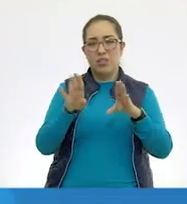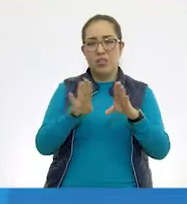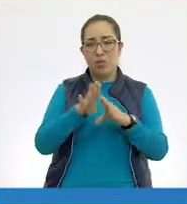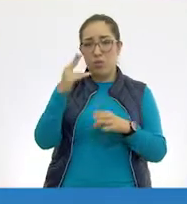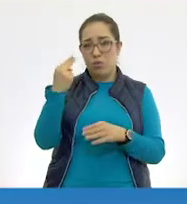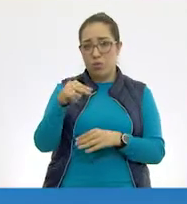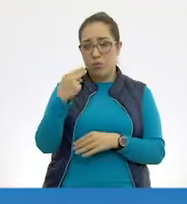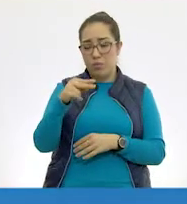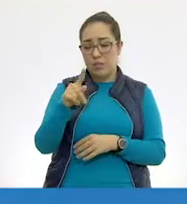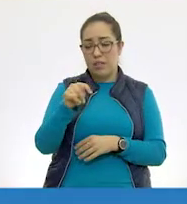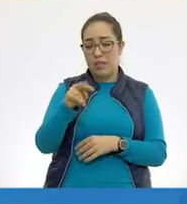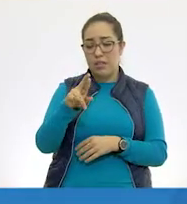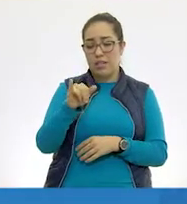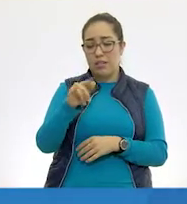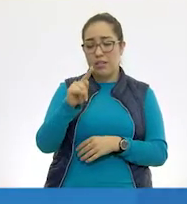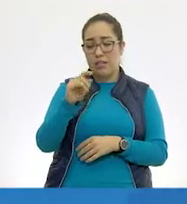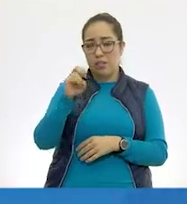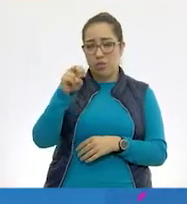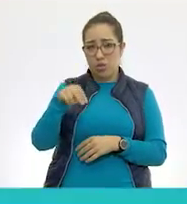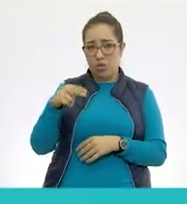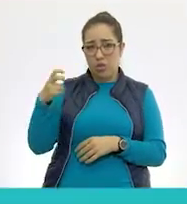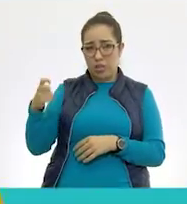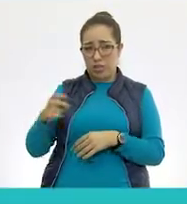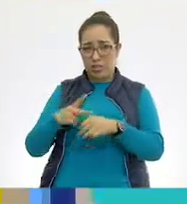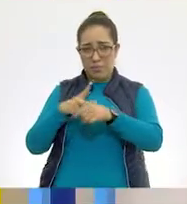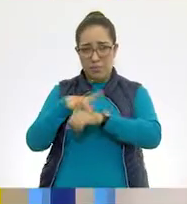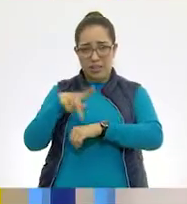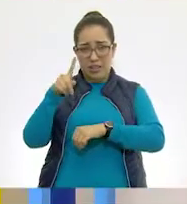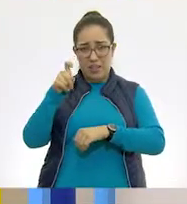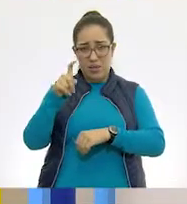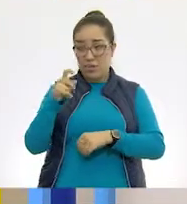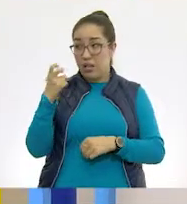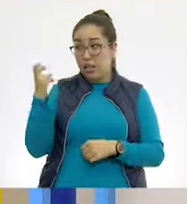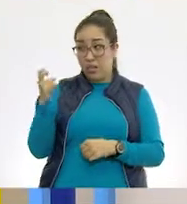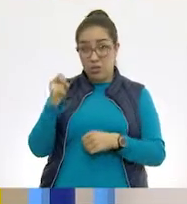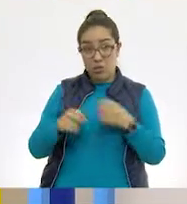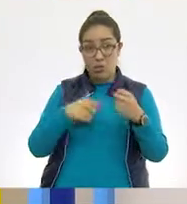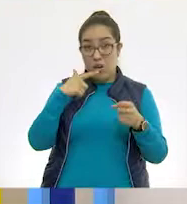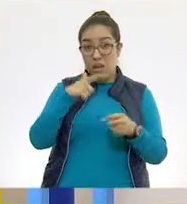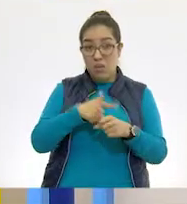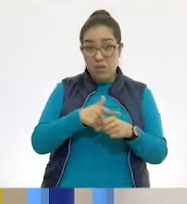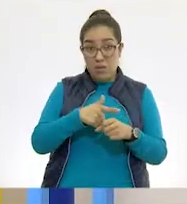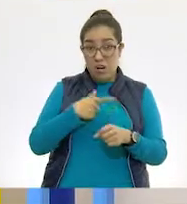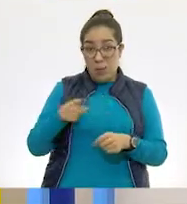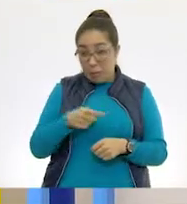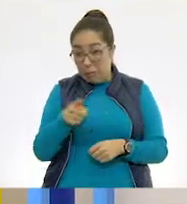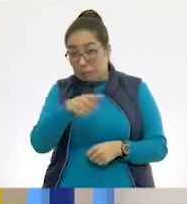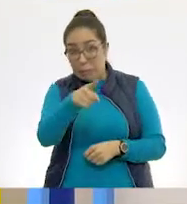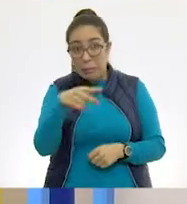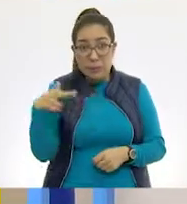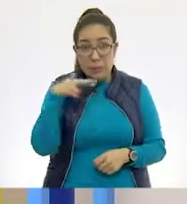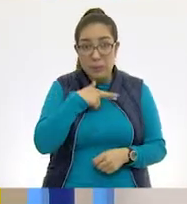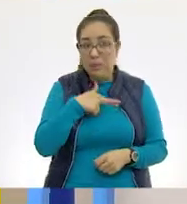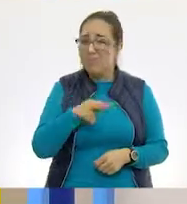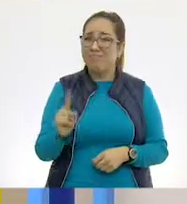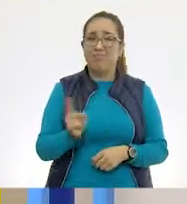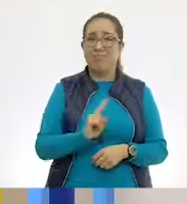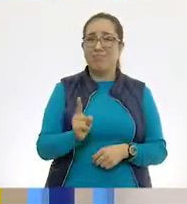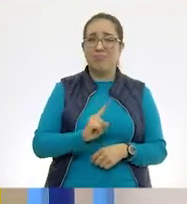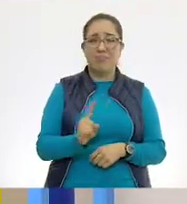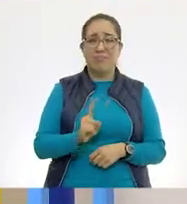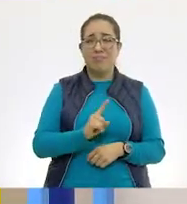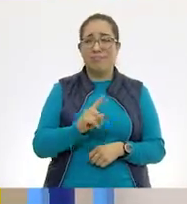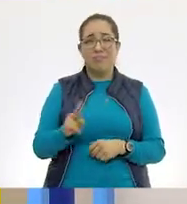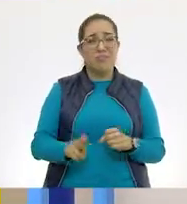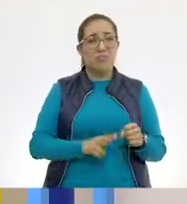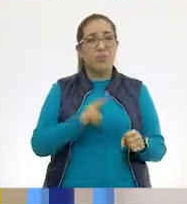llama tritón. Y estos animales no se mueven mucho, a pesar de que sí tienen movimiento,